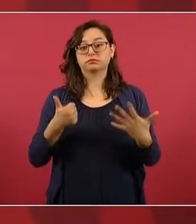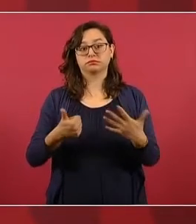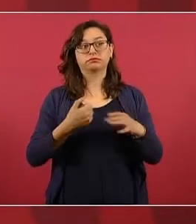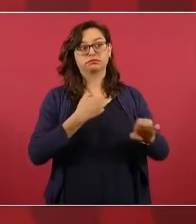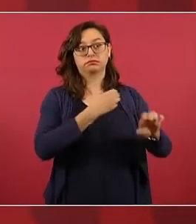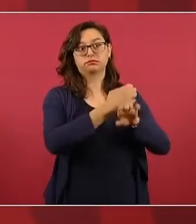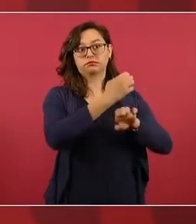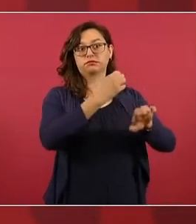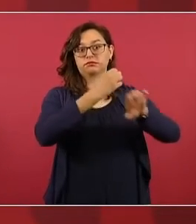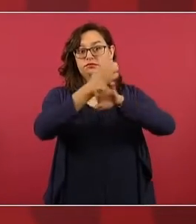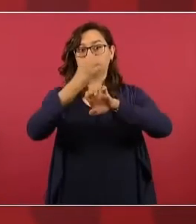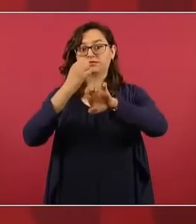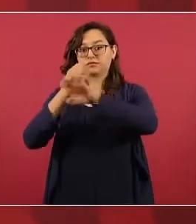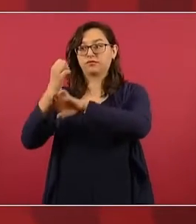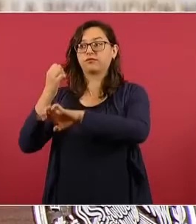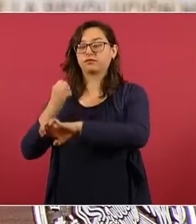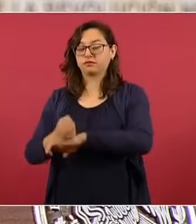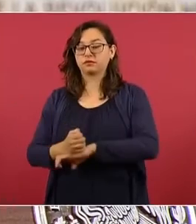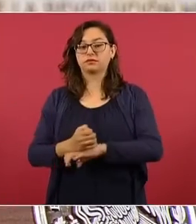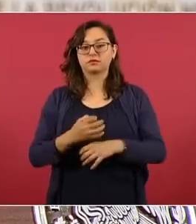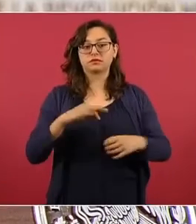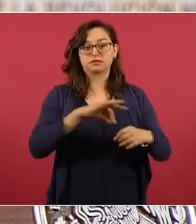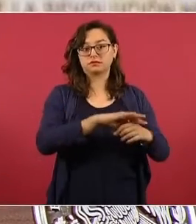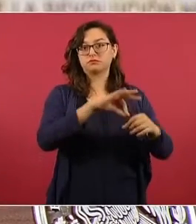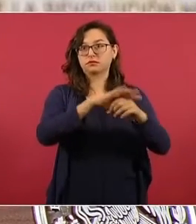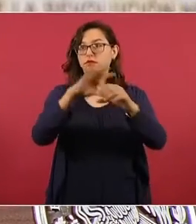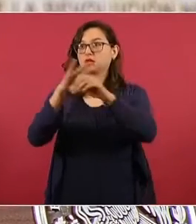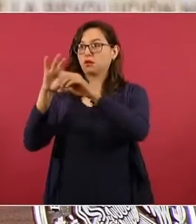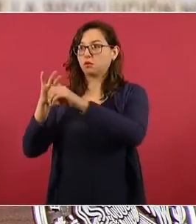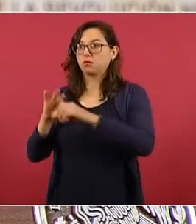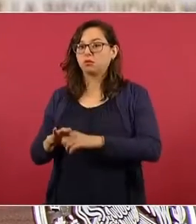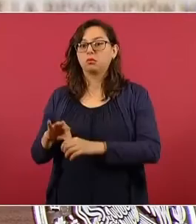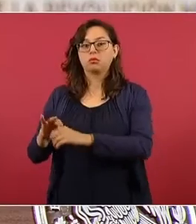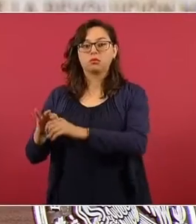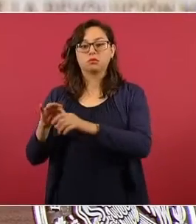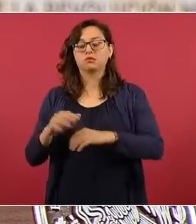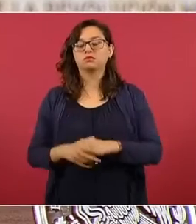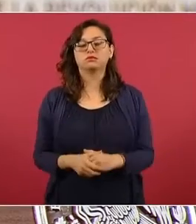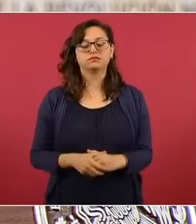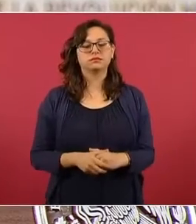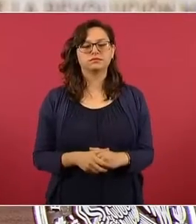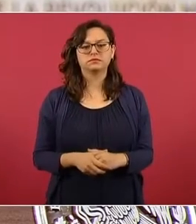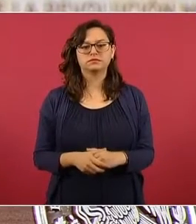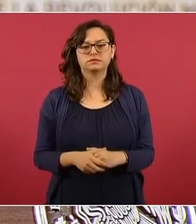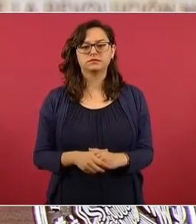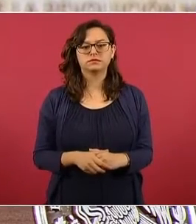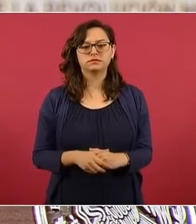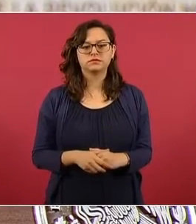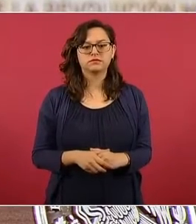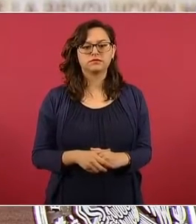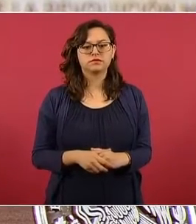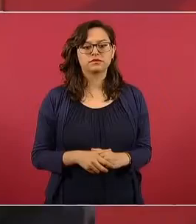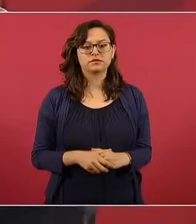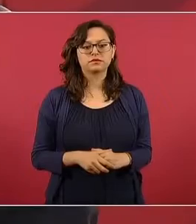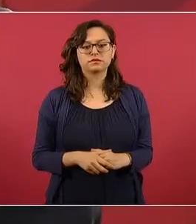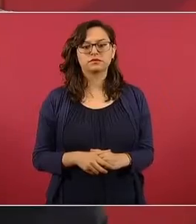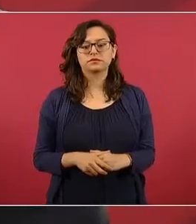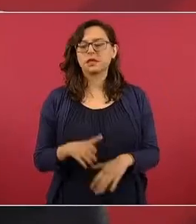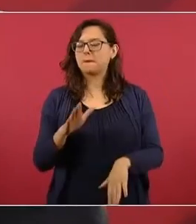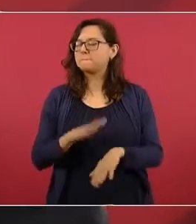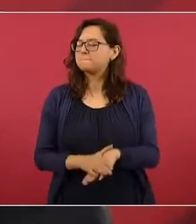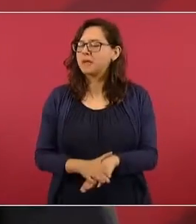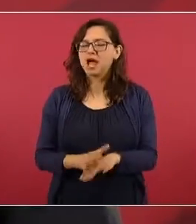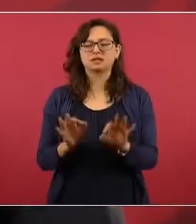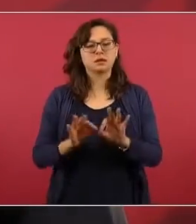de la República. Lo más importante, lo subrayo,